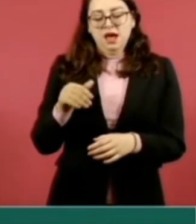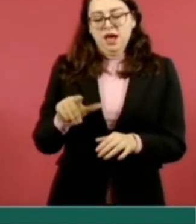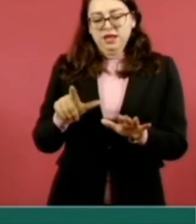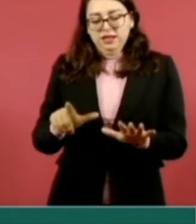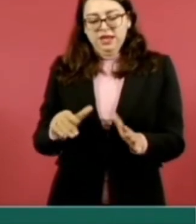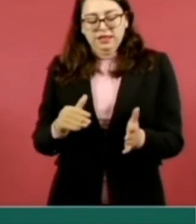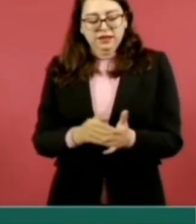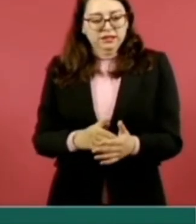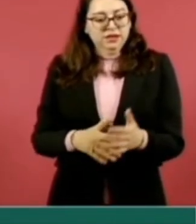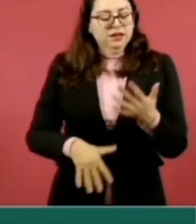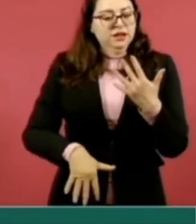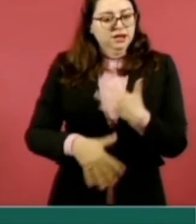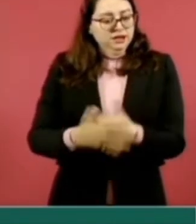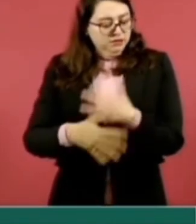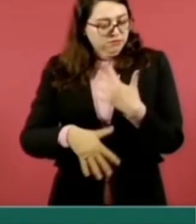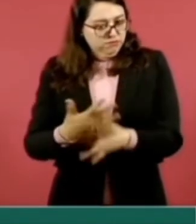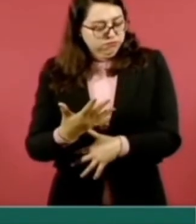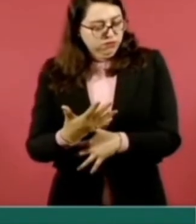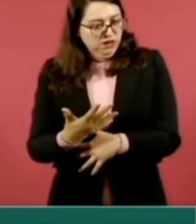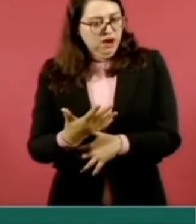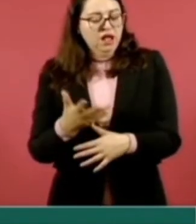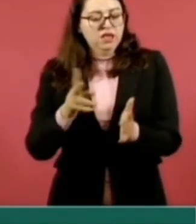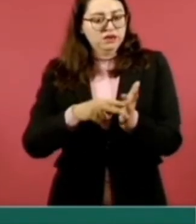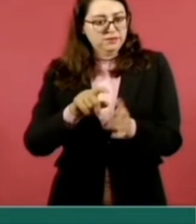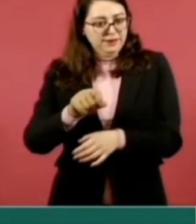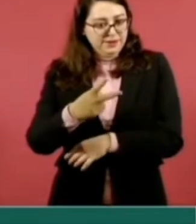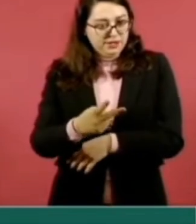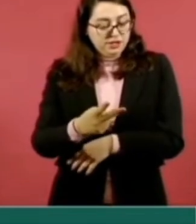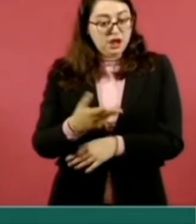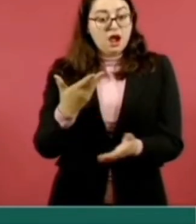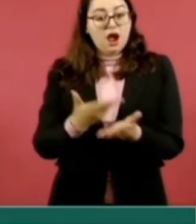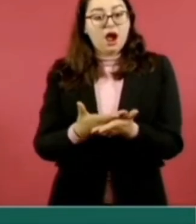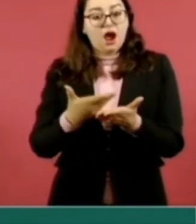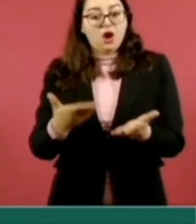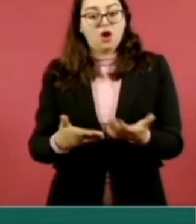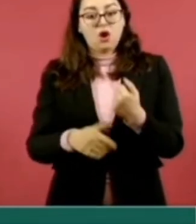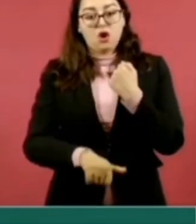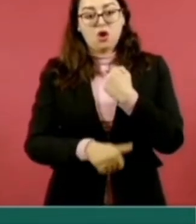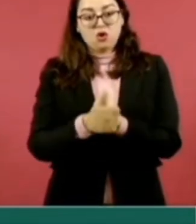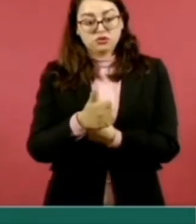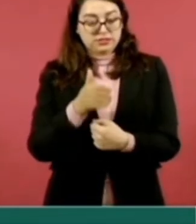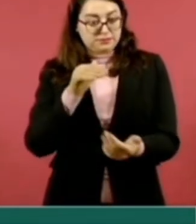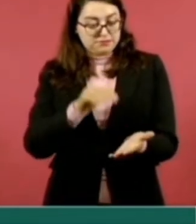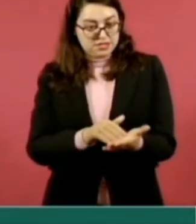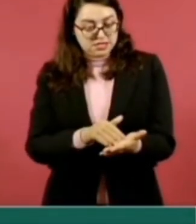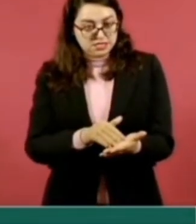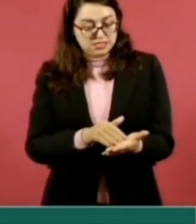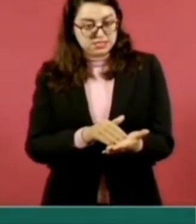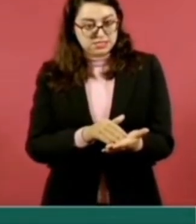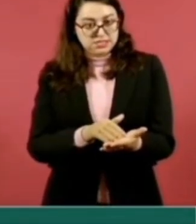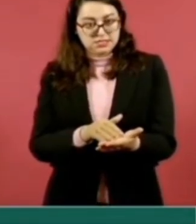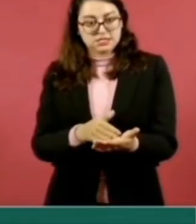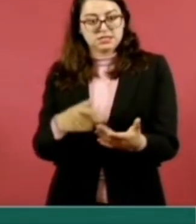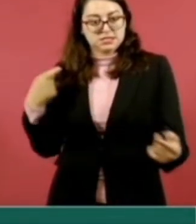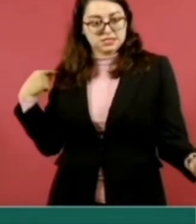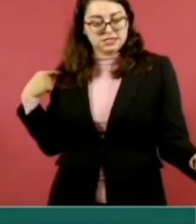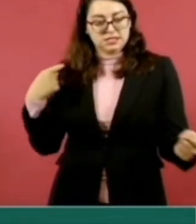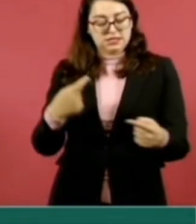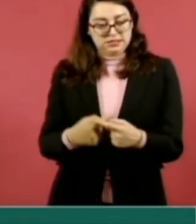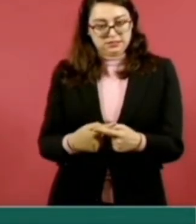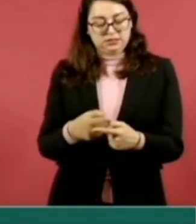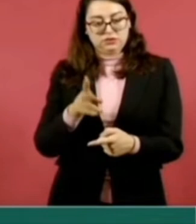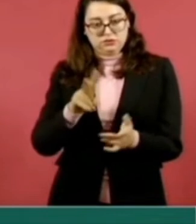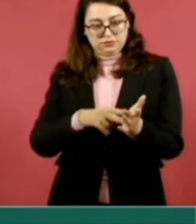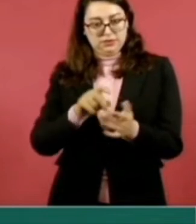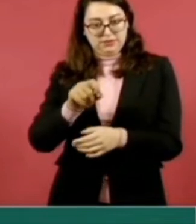15 en un promedio mensual en 2022 a 11 mil 154 en el promedio mensual del último trimestre de